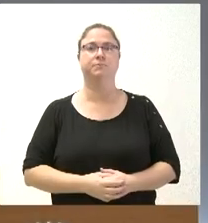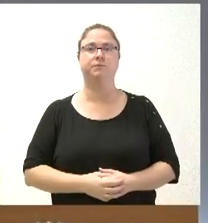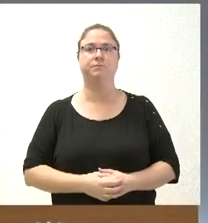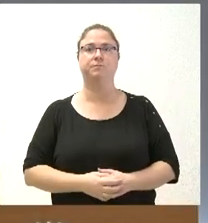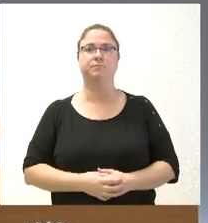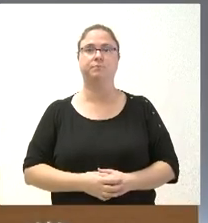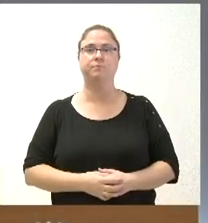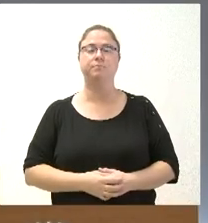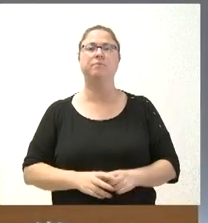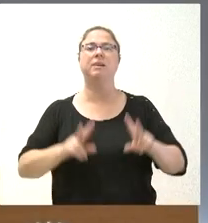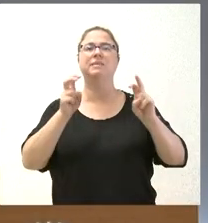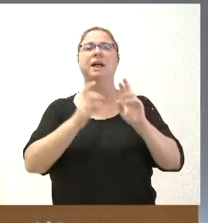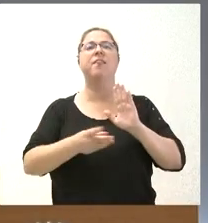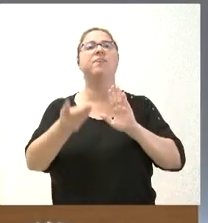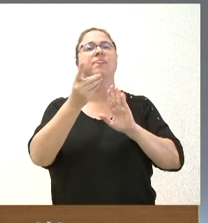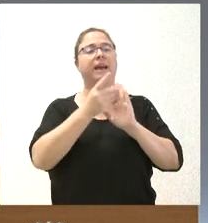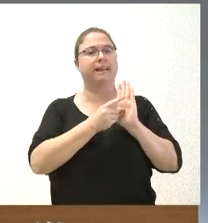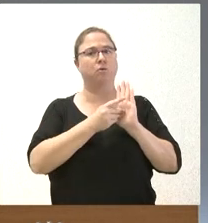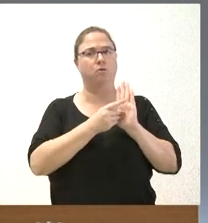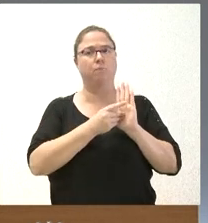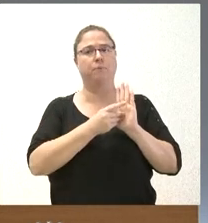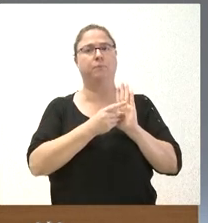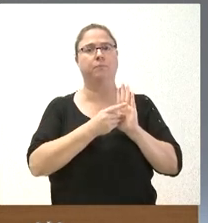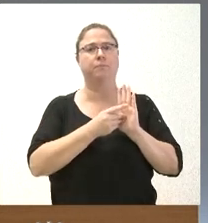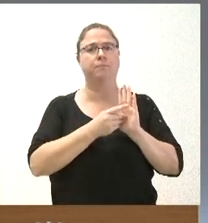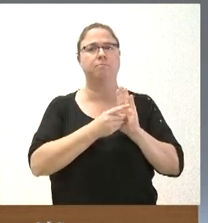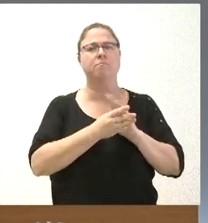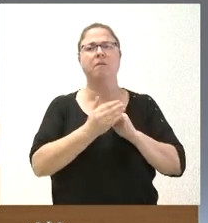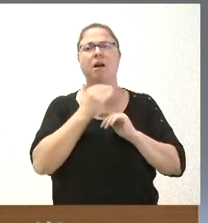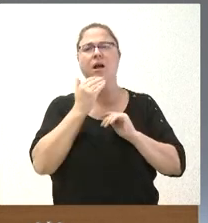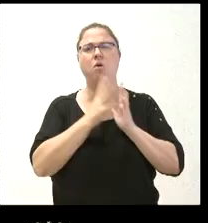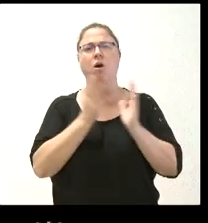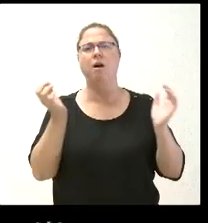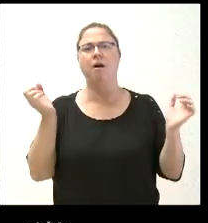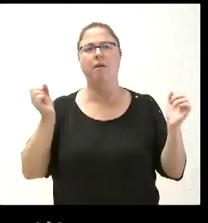Sí, sobre el decreto que nos presentan, no sé si hay algún tipo de acuerdo